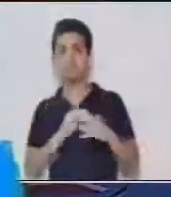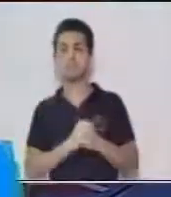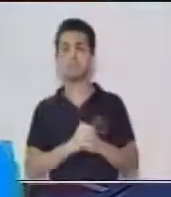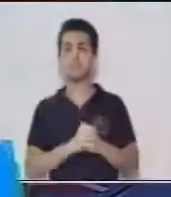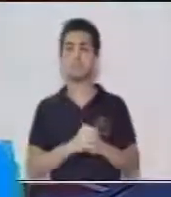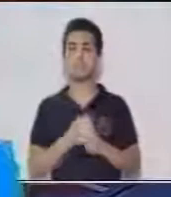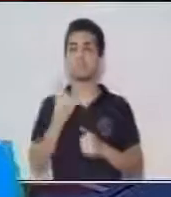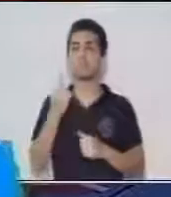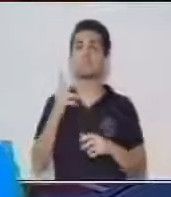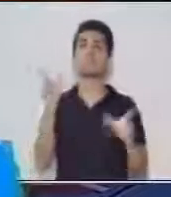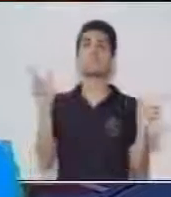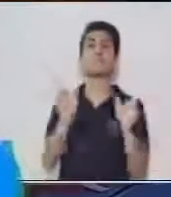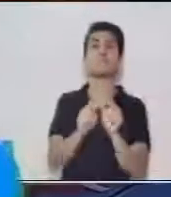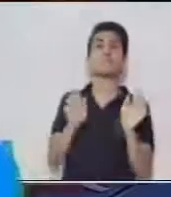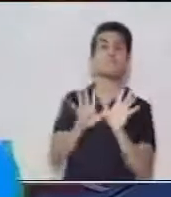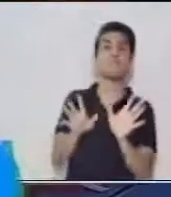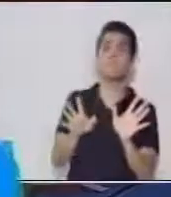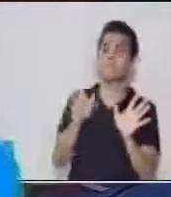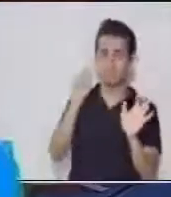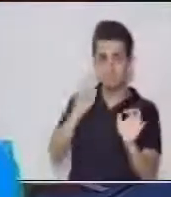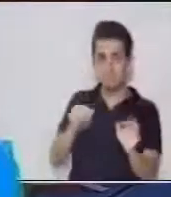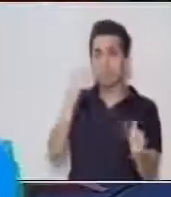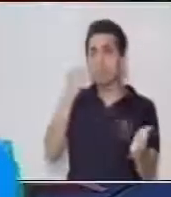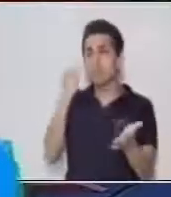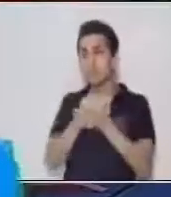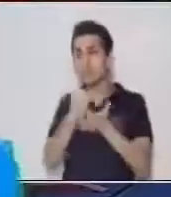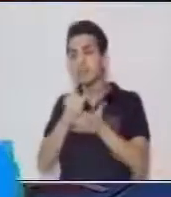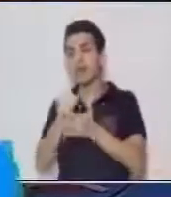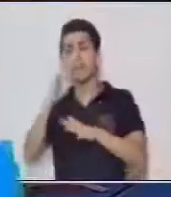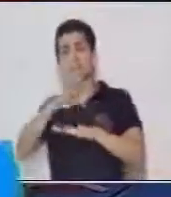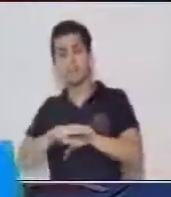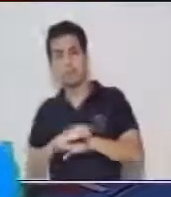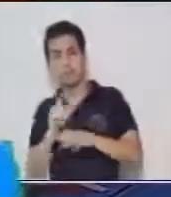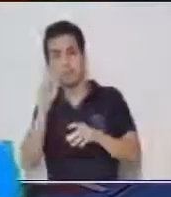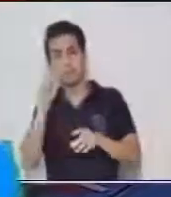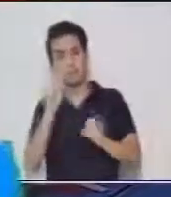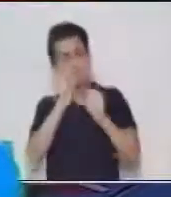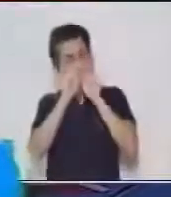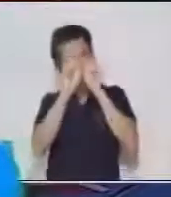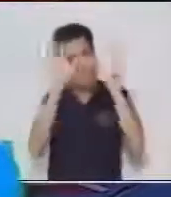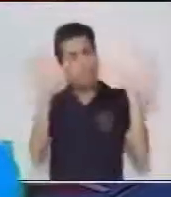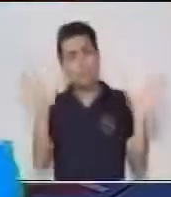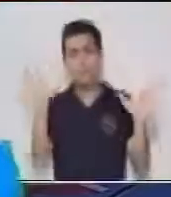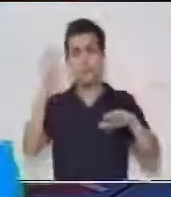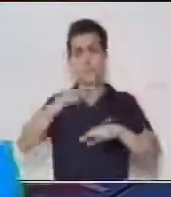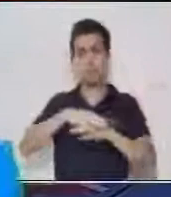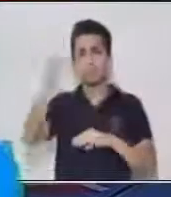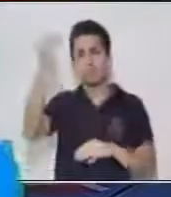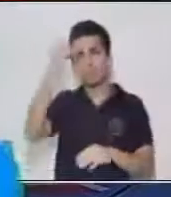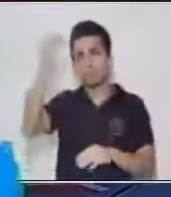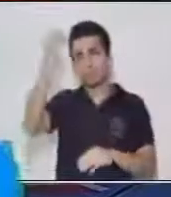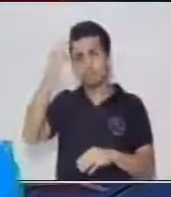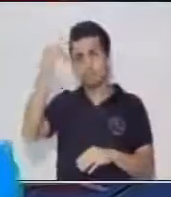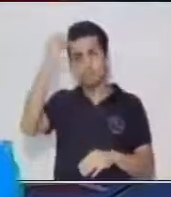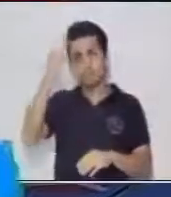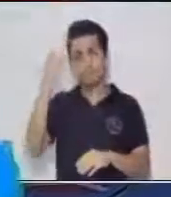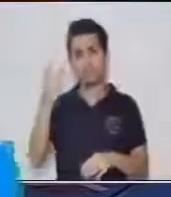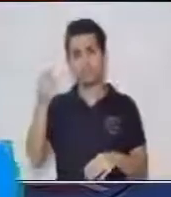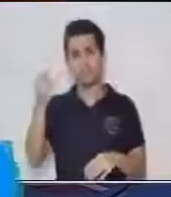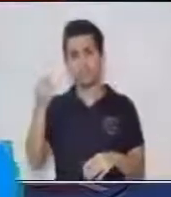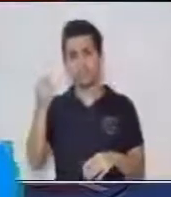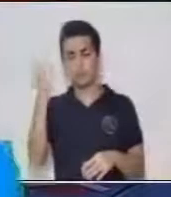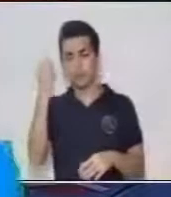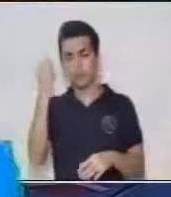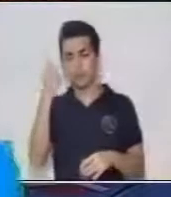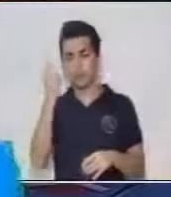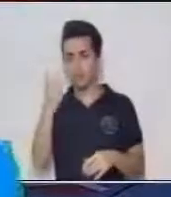y concluyó. No, debemos de ir por más, ampliar aún más este conocimiento. Recuérdese que estamos